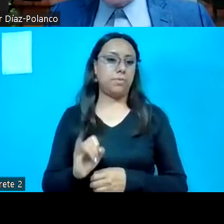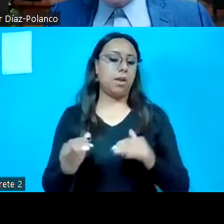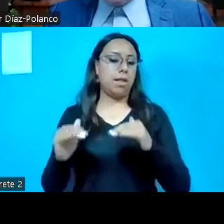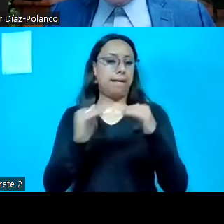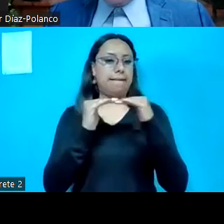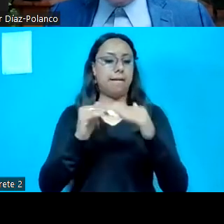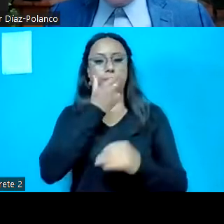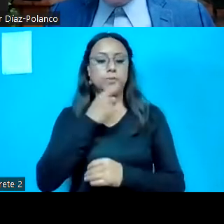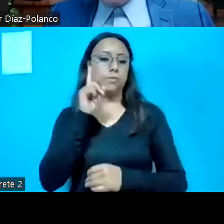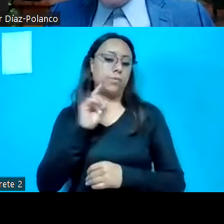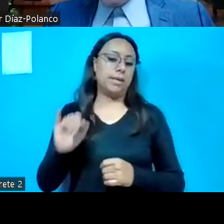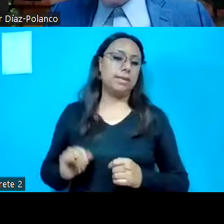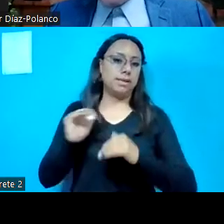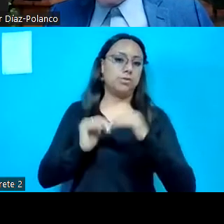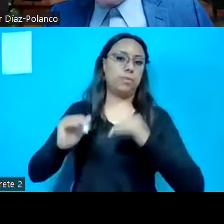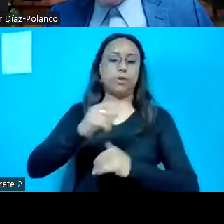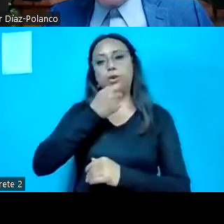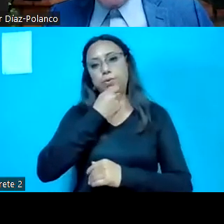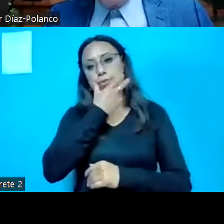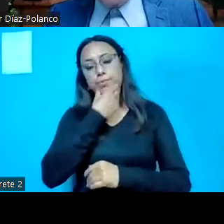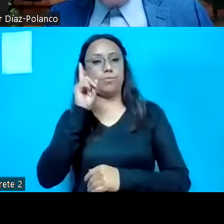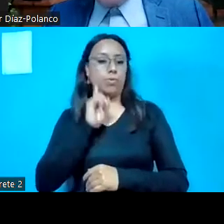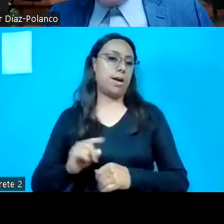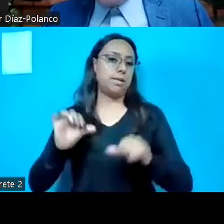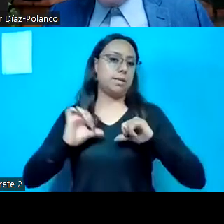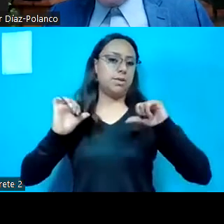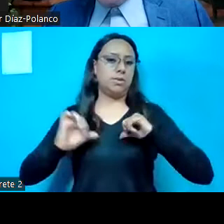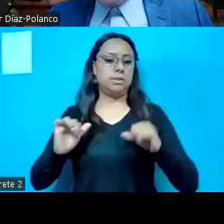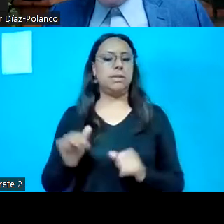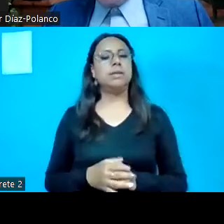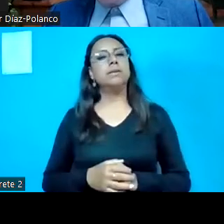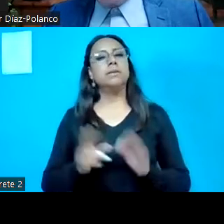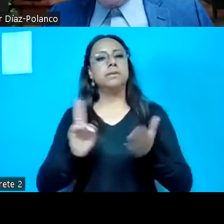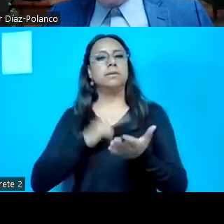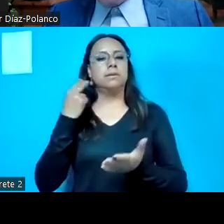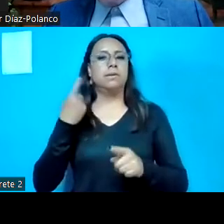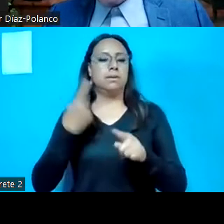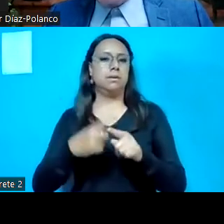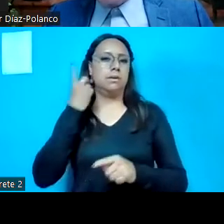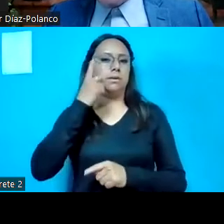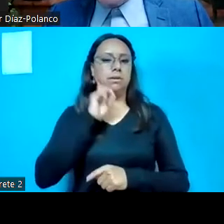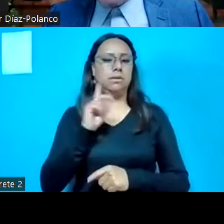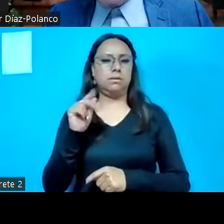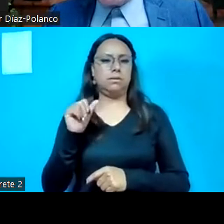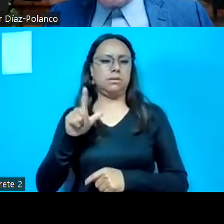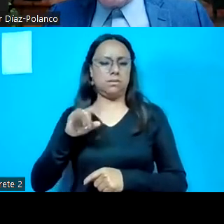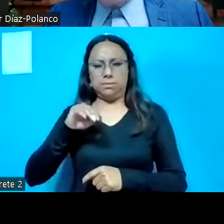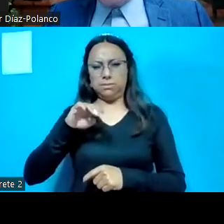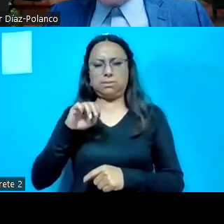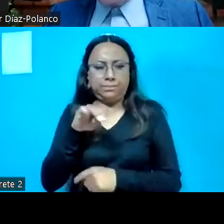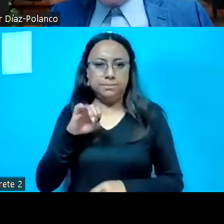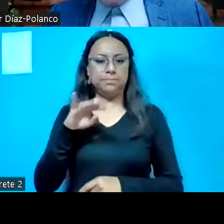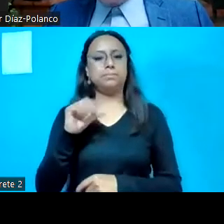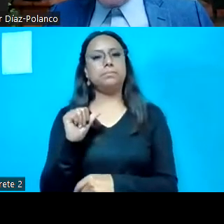de las niñas, niños y adolescentes, suscrita por la diputada Polimia Romana Sierra Bárcena